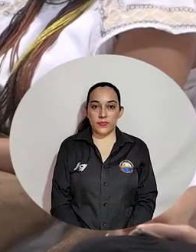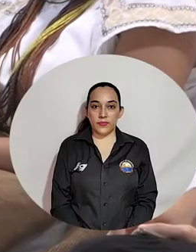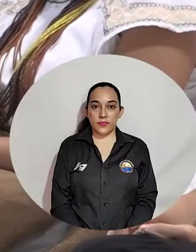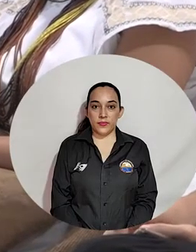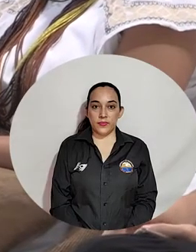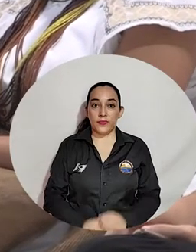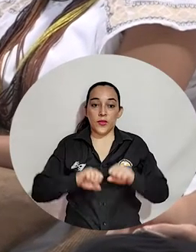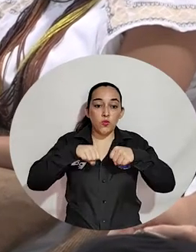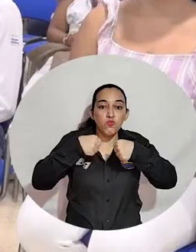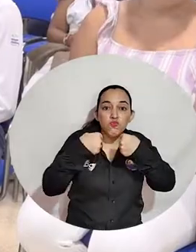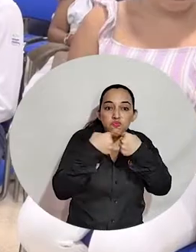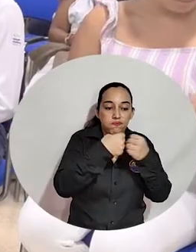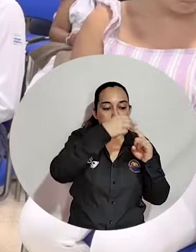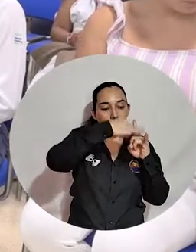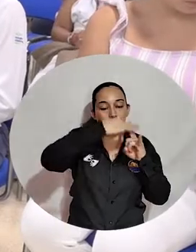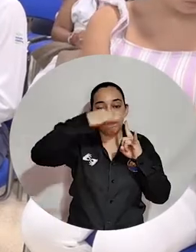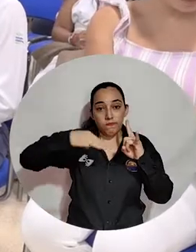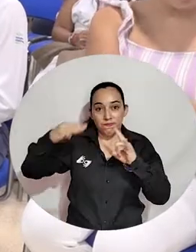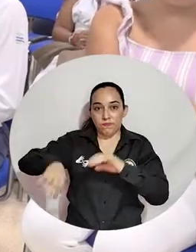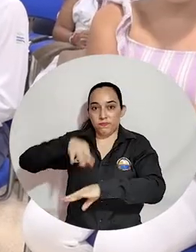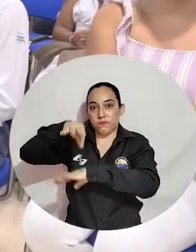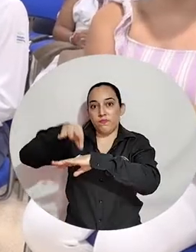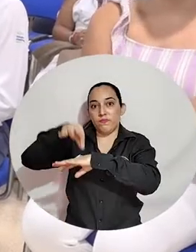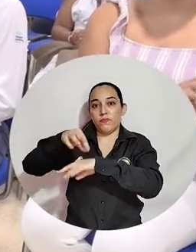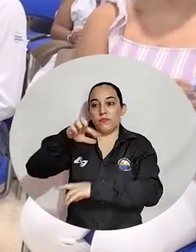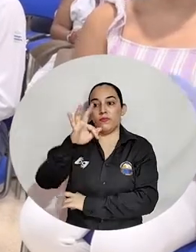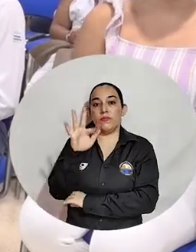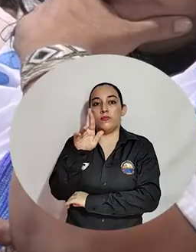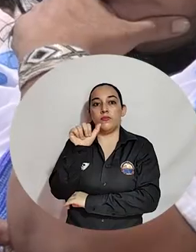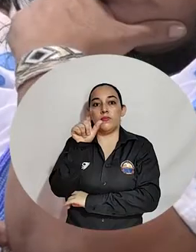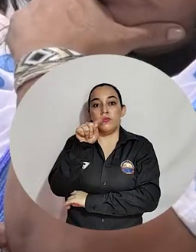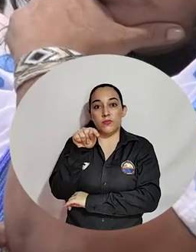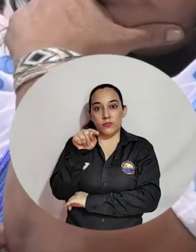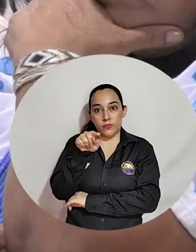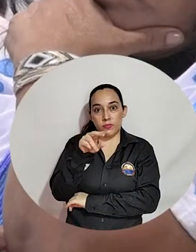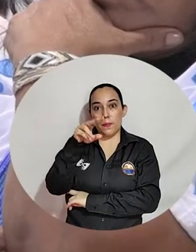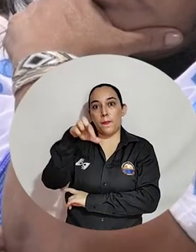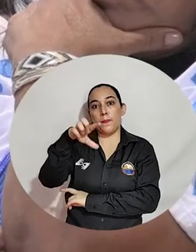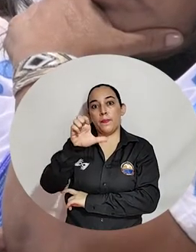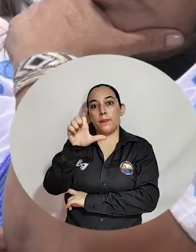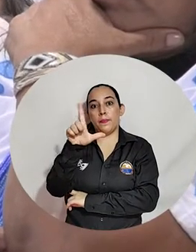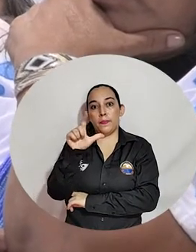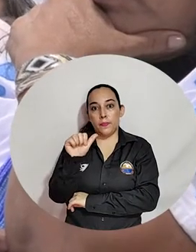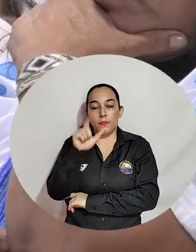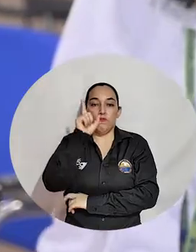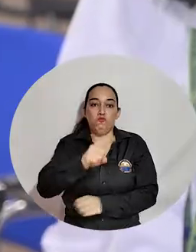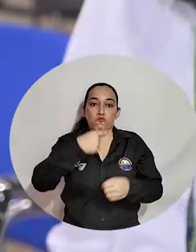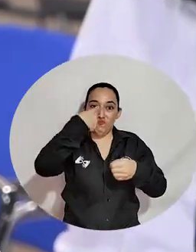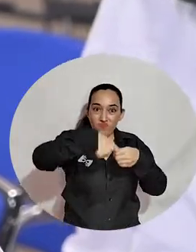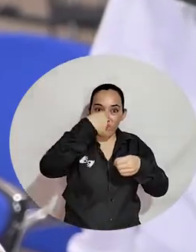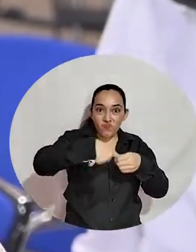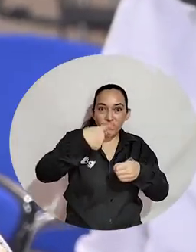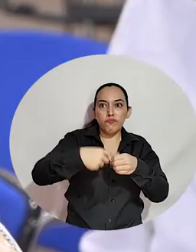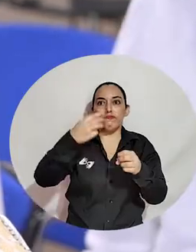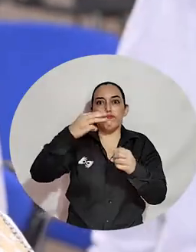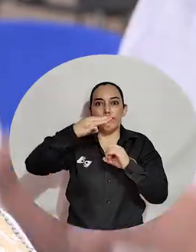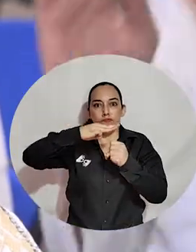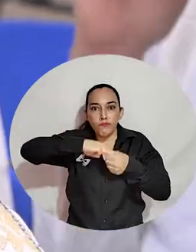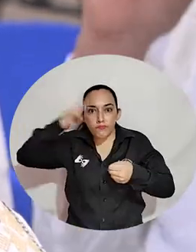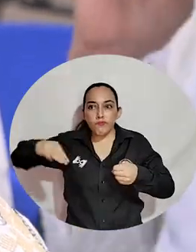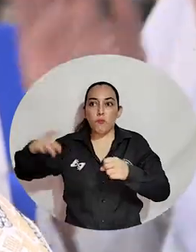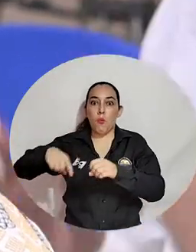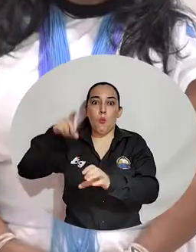Gracias a una alianza entre la Universidad de Magdalena, la Fundación Tras la Perla y el Cabildo Aruaco del Magdalena y la Guajira, la joven cunzarema